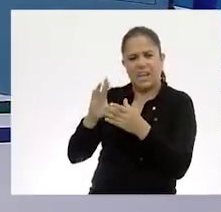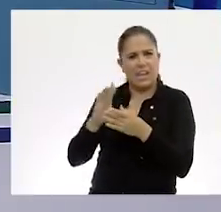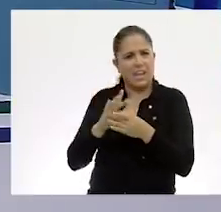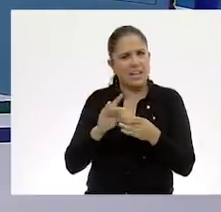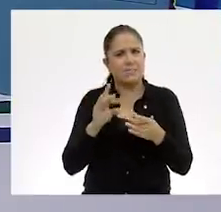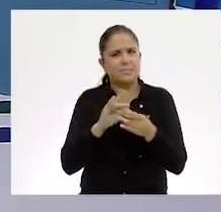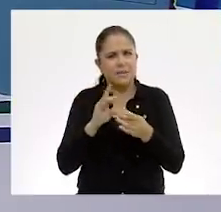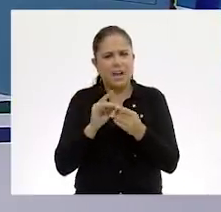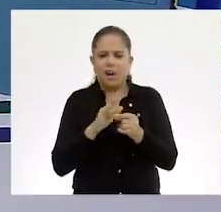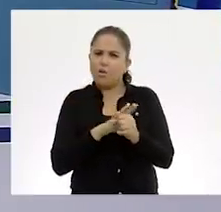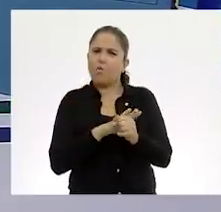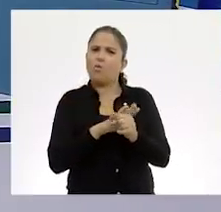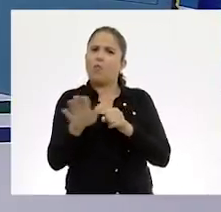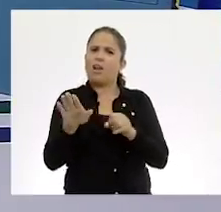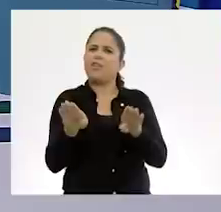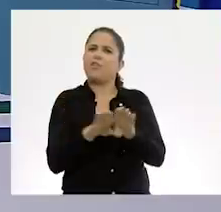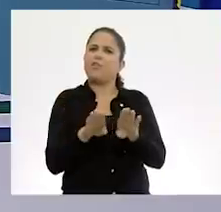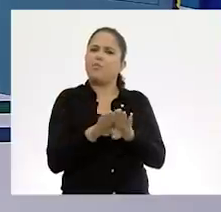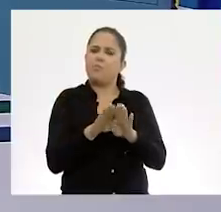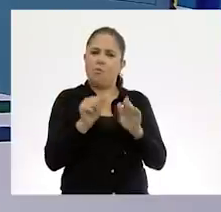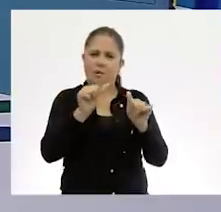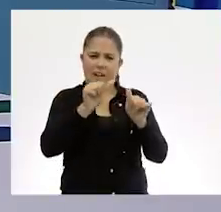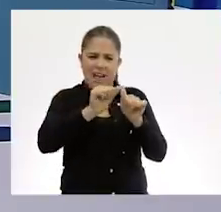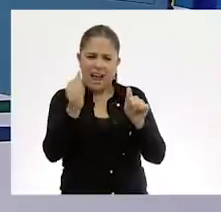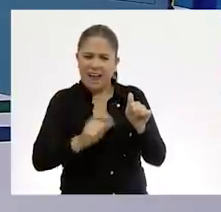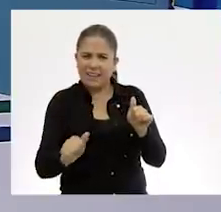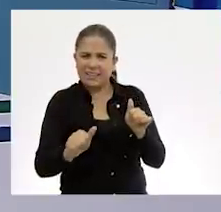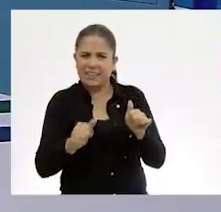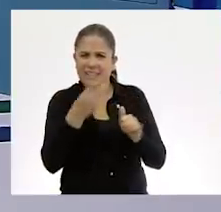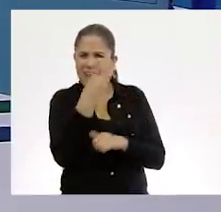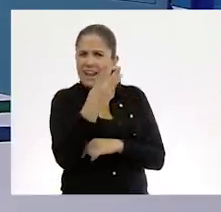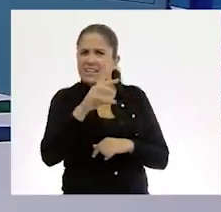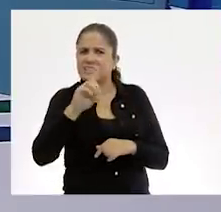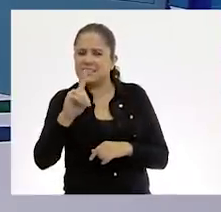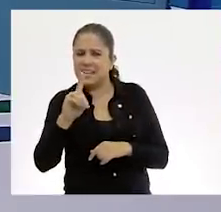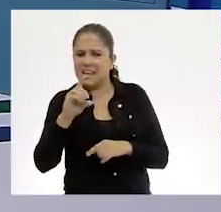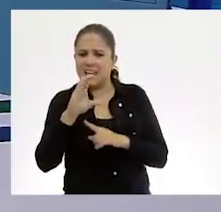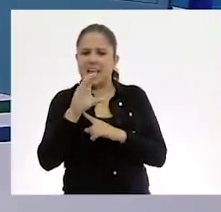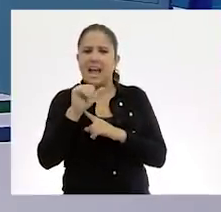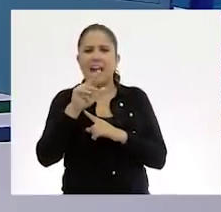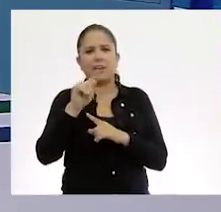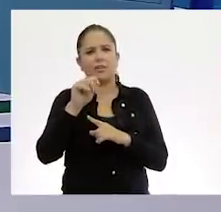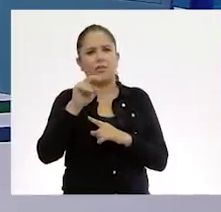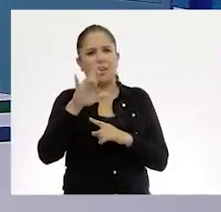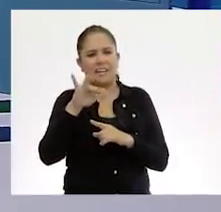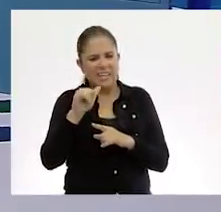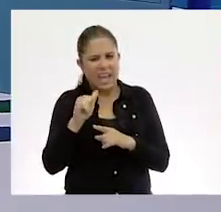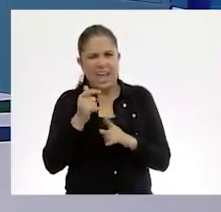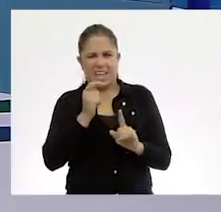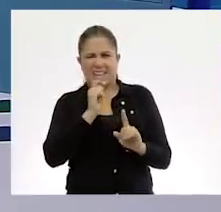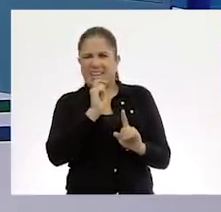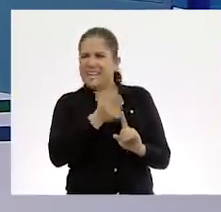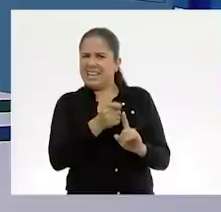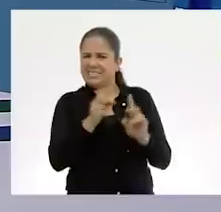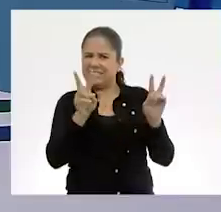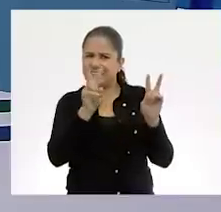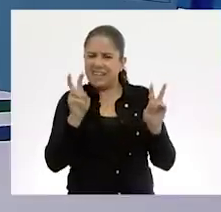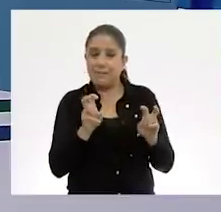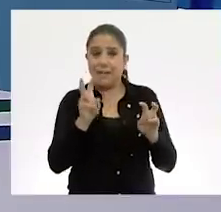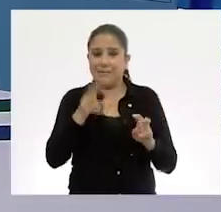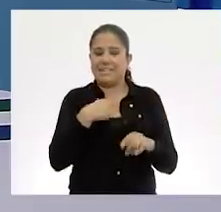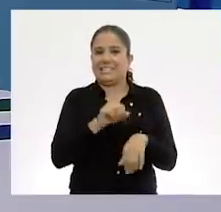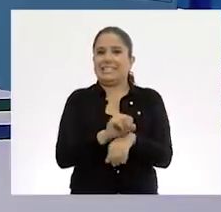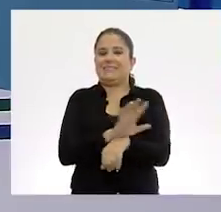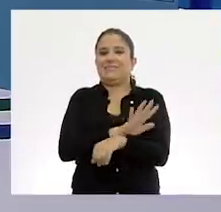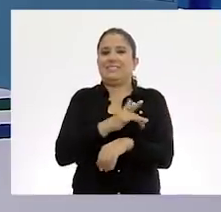mayor detalle, pues, esta arte, este tipo de arte tridimensional, bueno, cartonería en que consiste y bueno, estamos muy